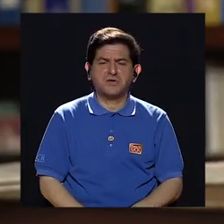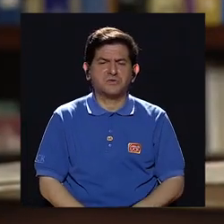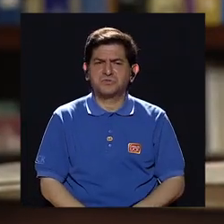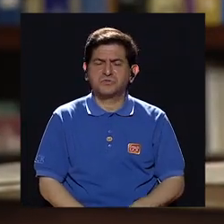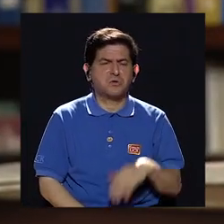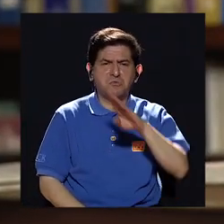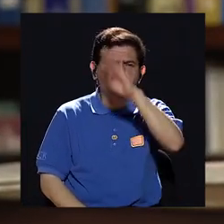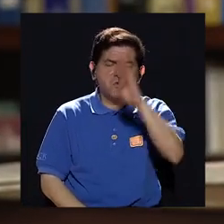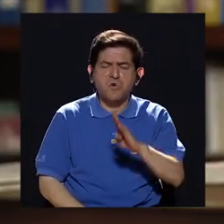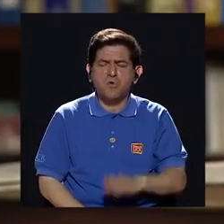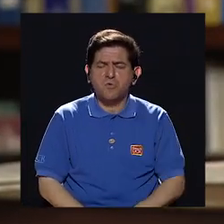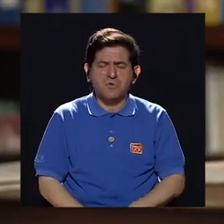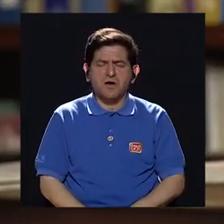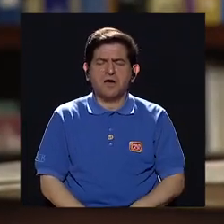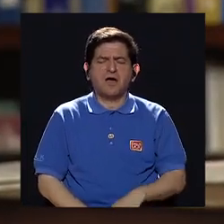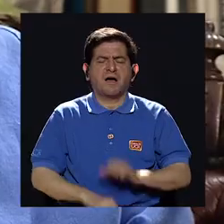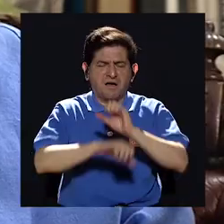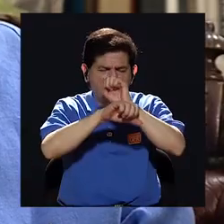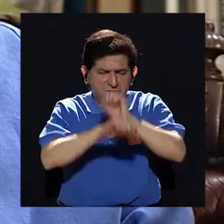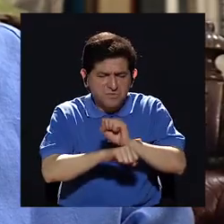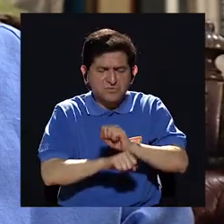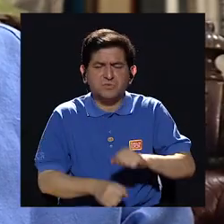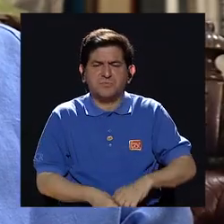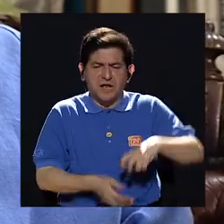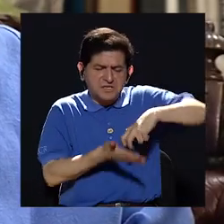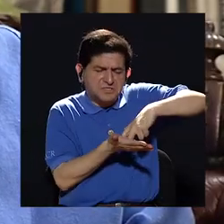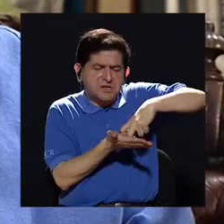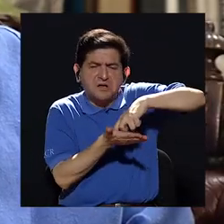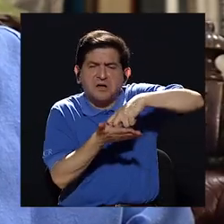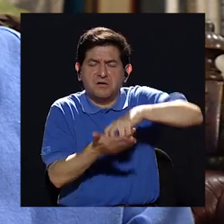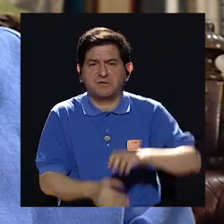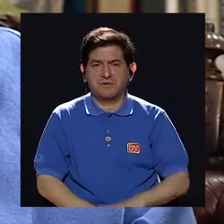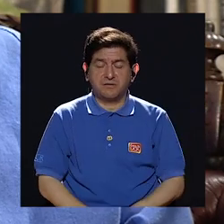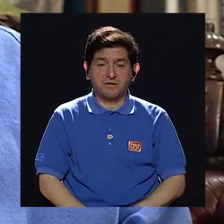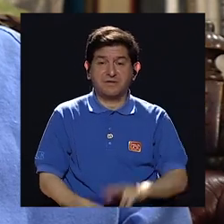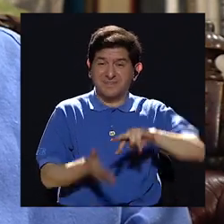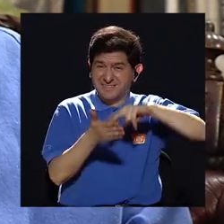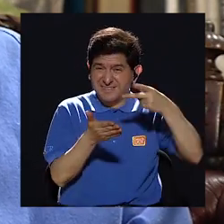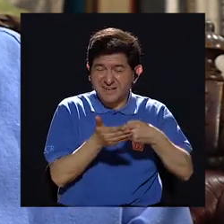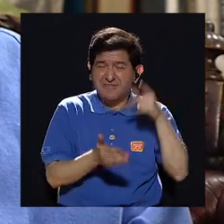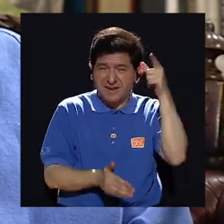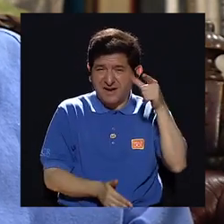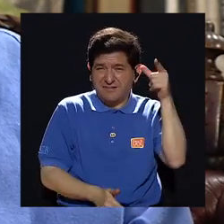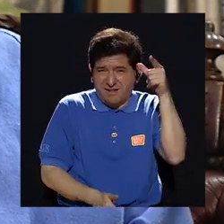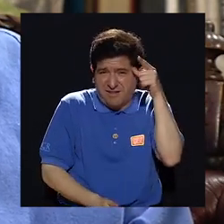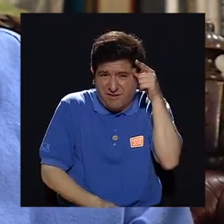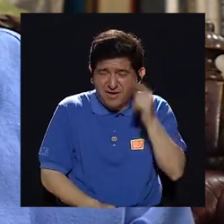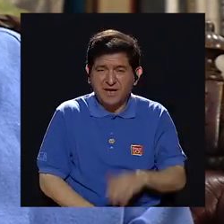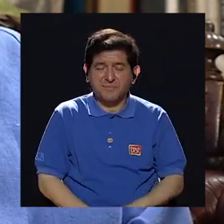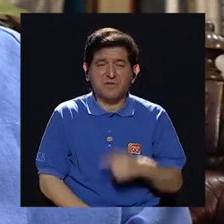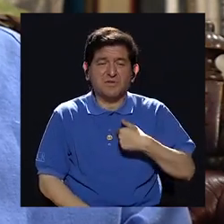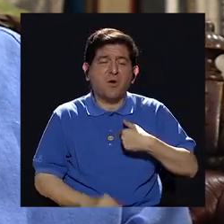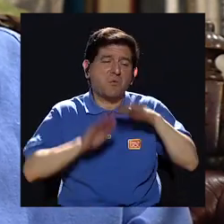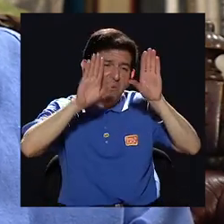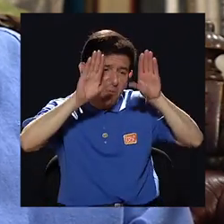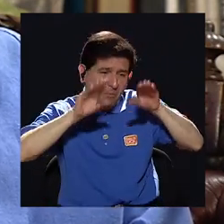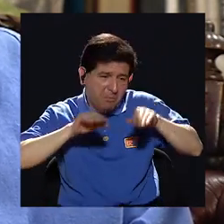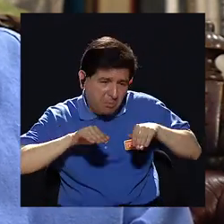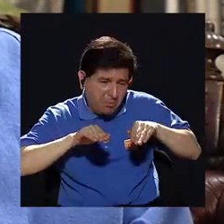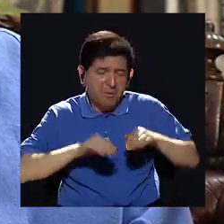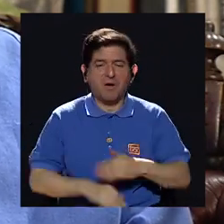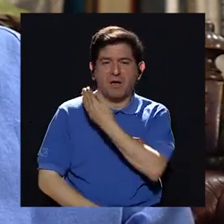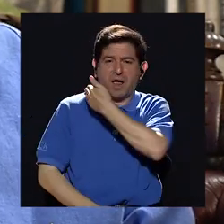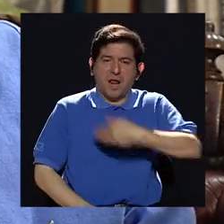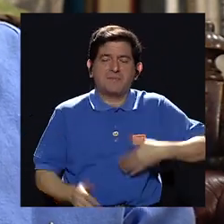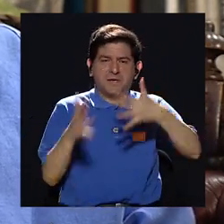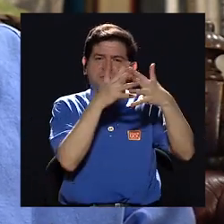Y me criticaron mucho por eso. Porque era una alusión, evidentemente, agacharle la cabeza al presidente